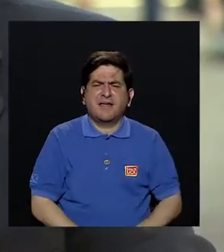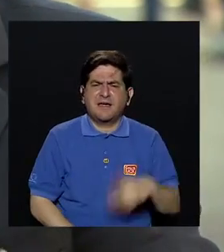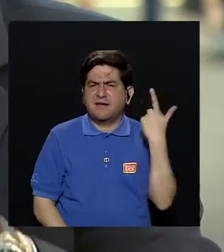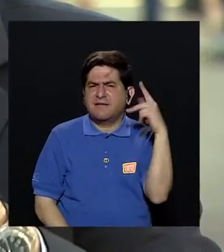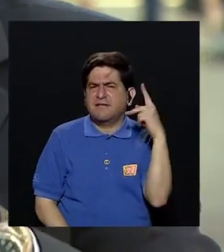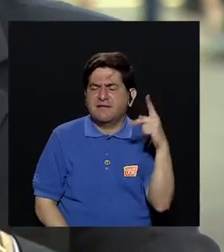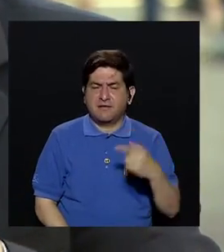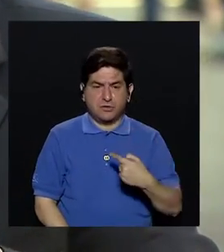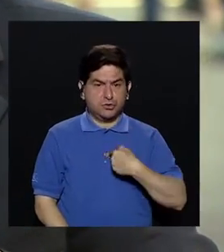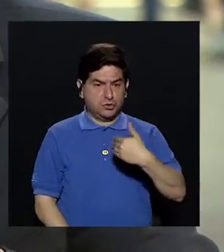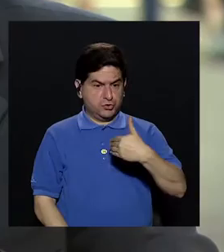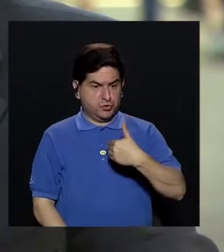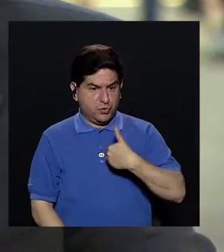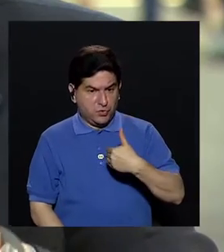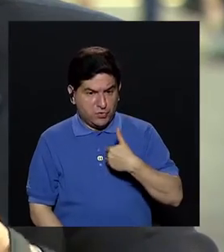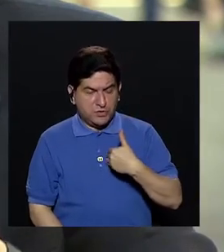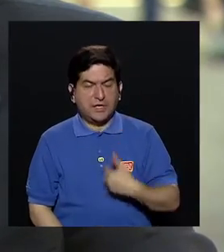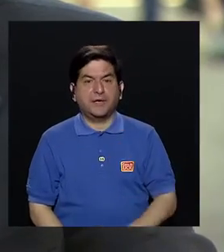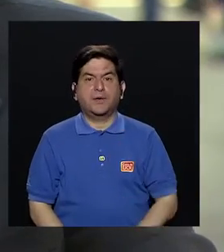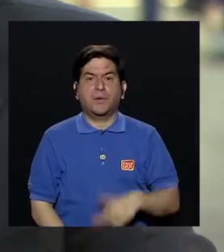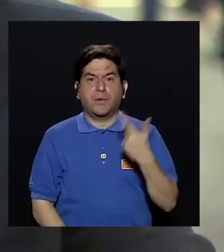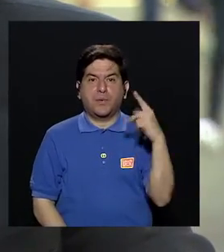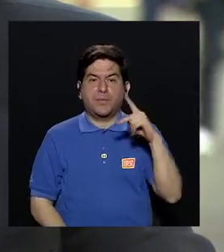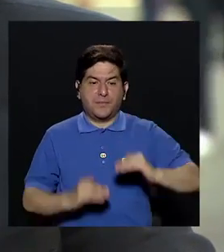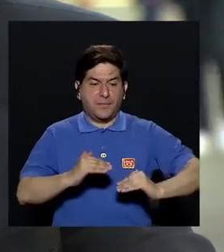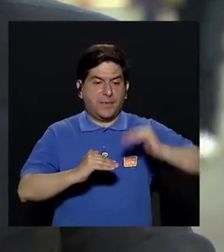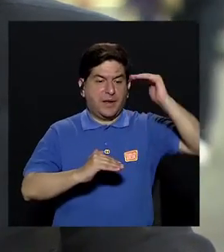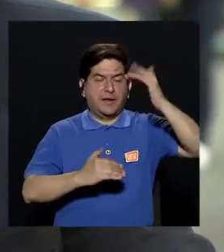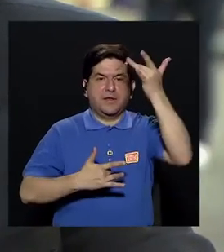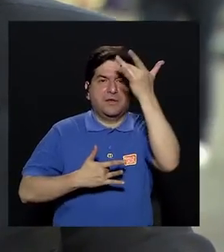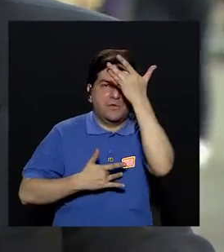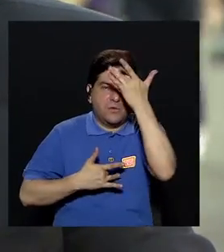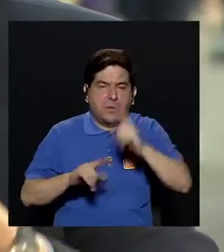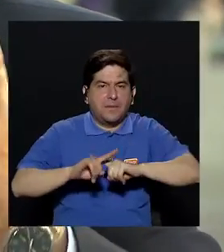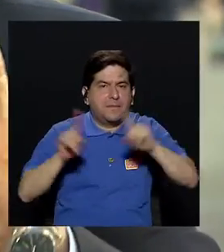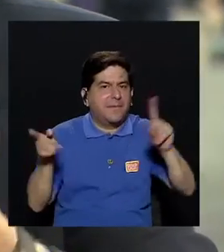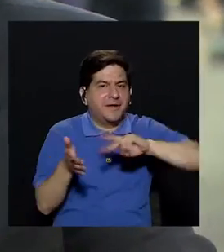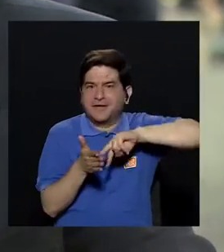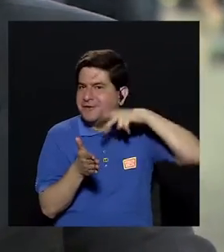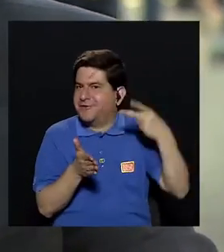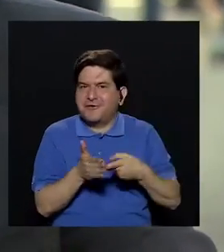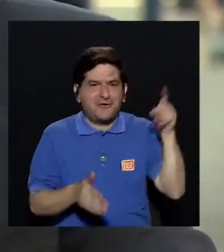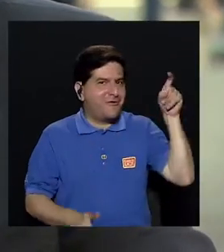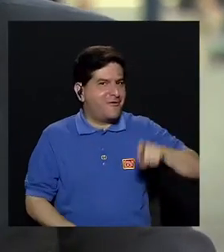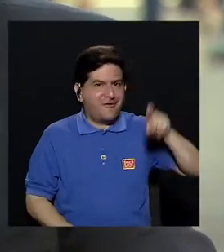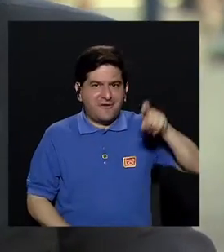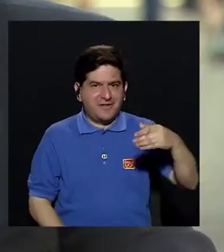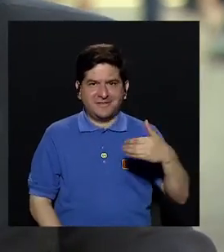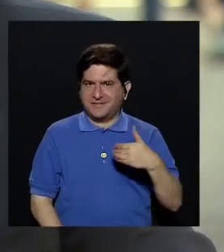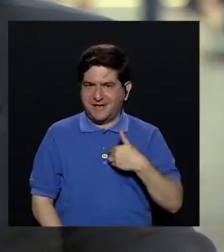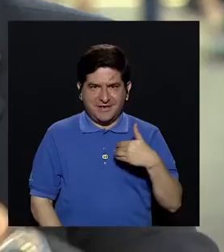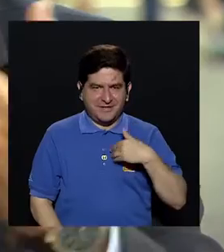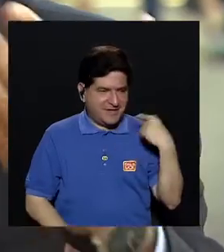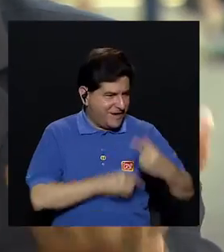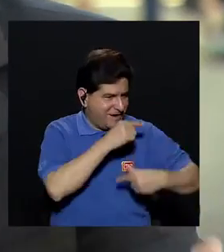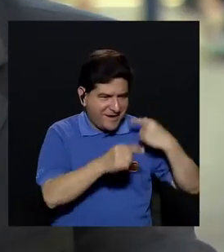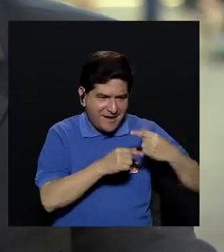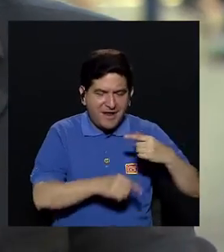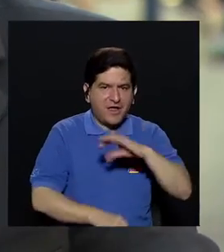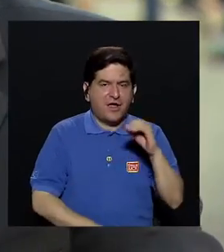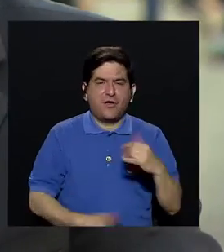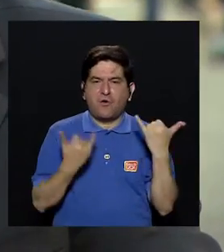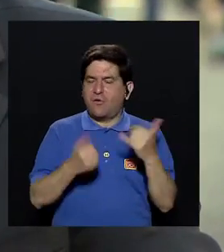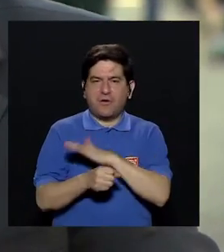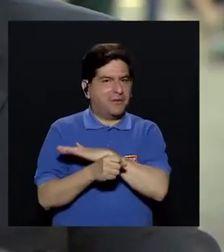Bueno, significa que si yo lo tengo, tengo más riesgo de sufrir la enfermedad, pero no es necesario tenerlo ni